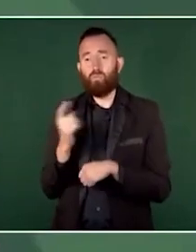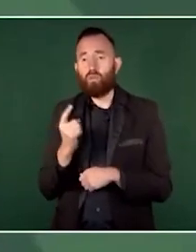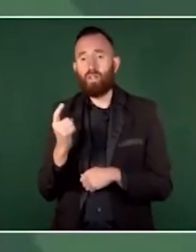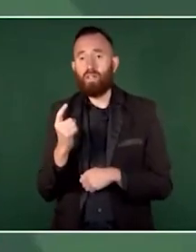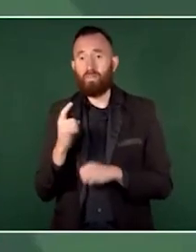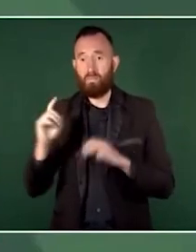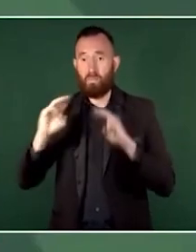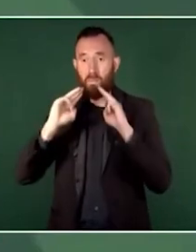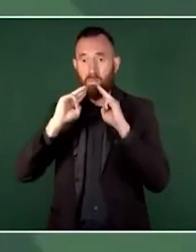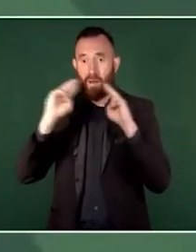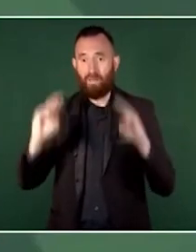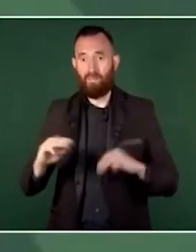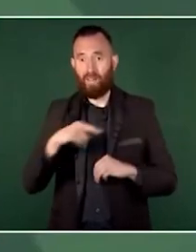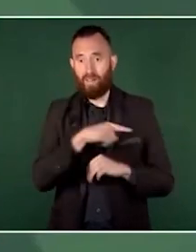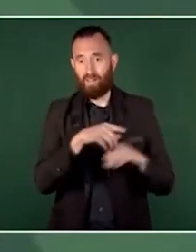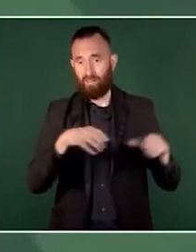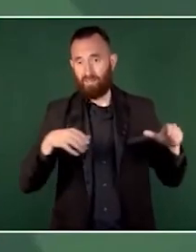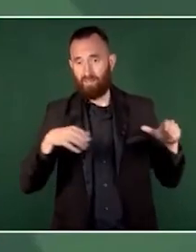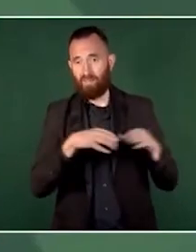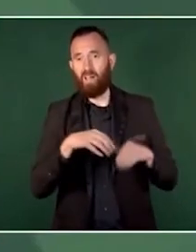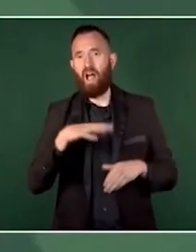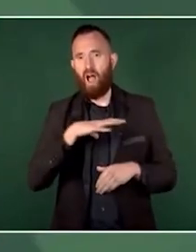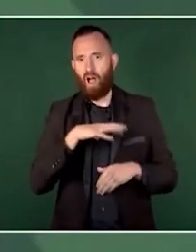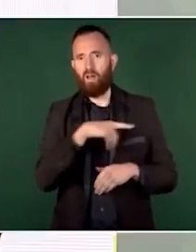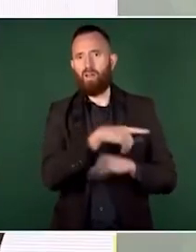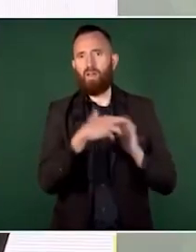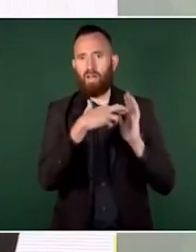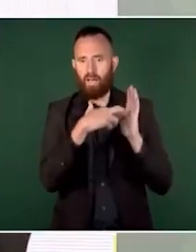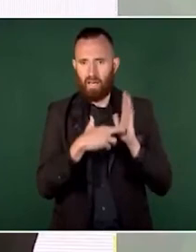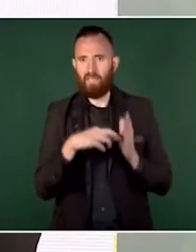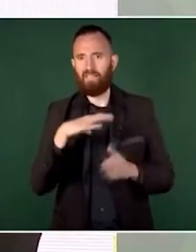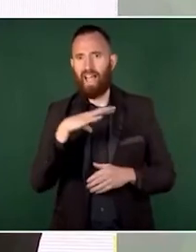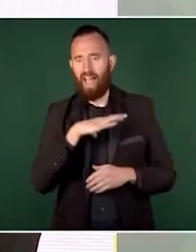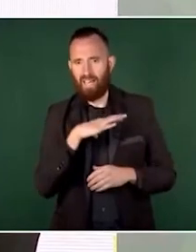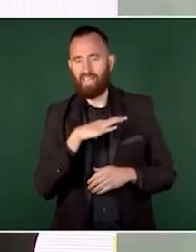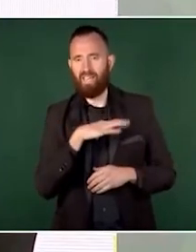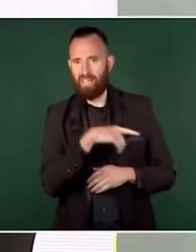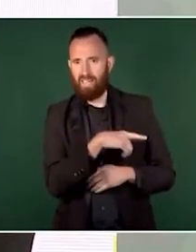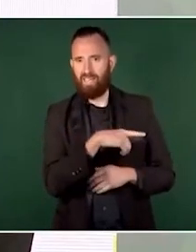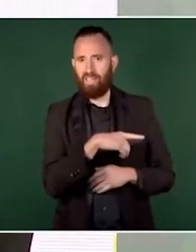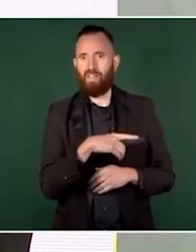ciertas reglas o al menos antes